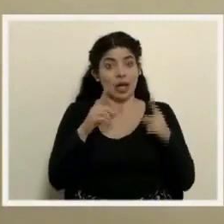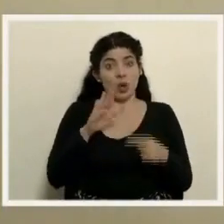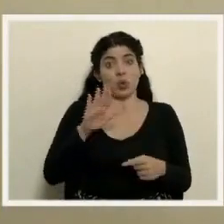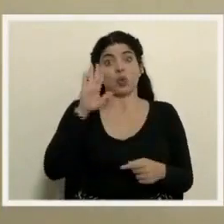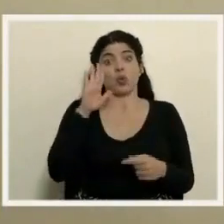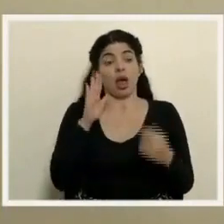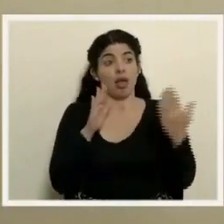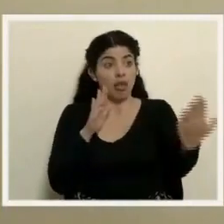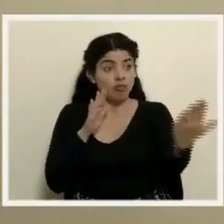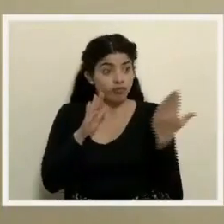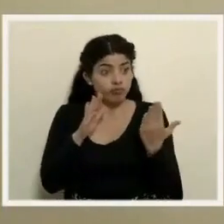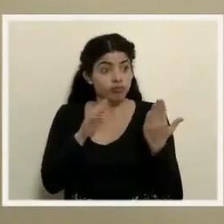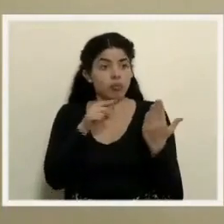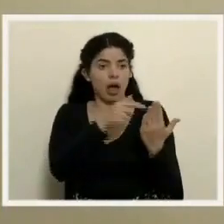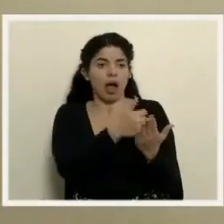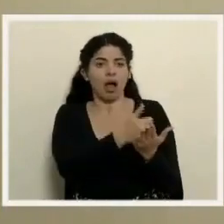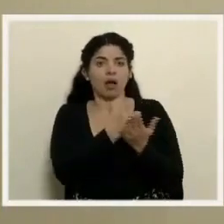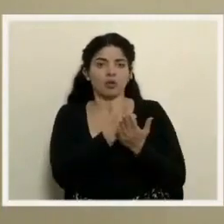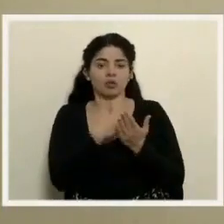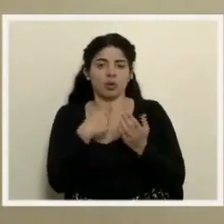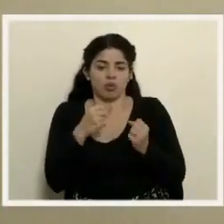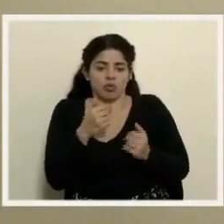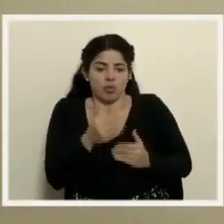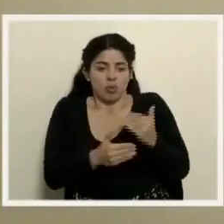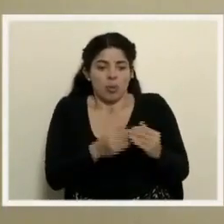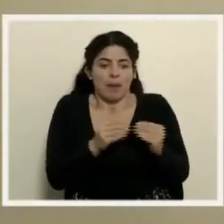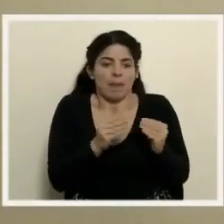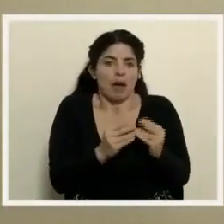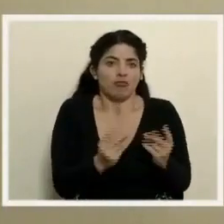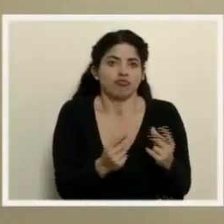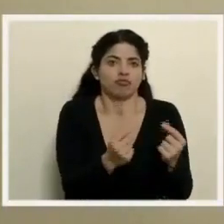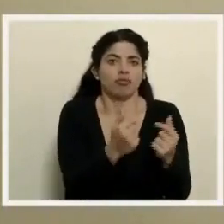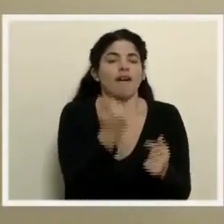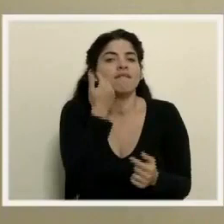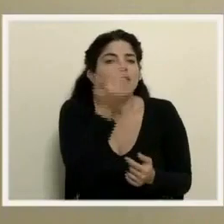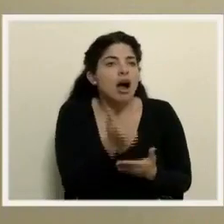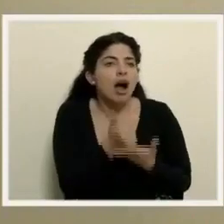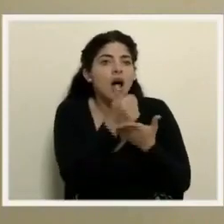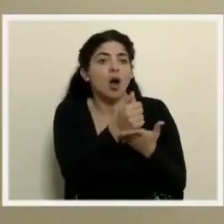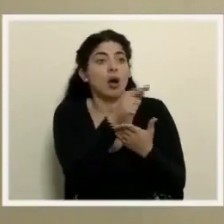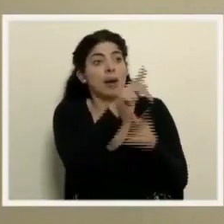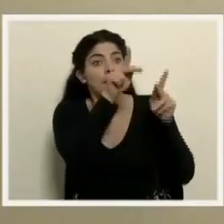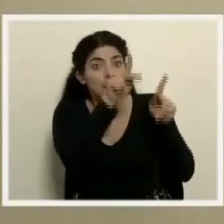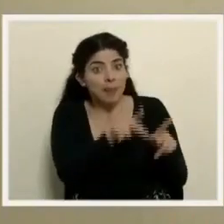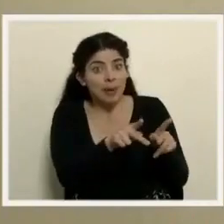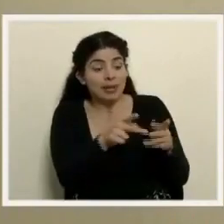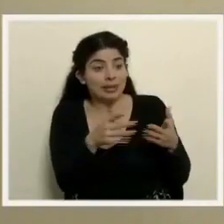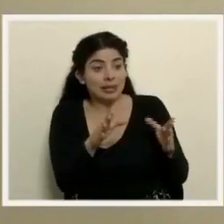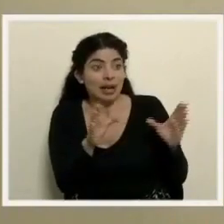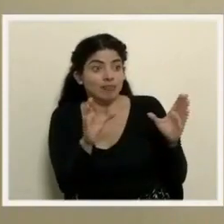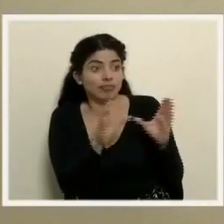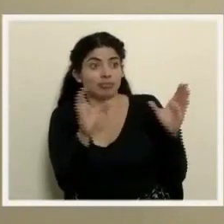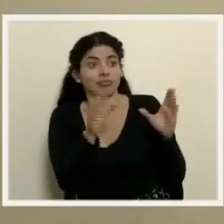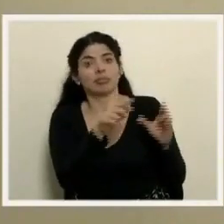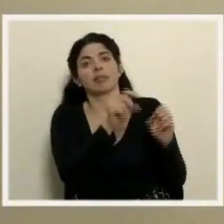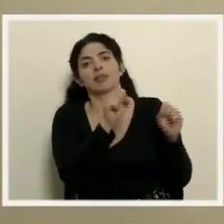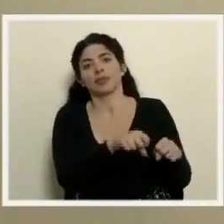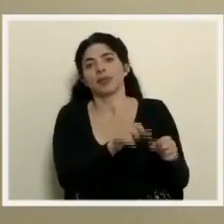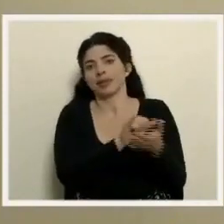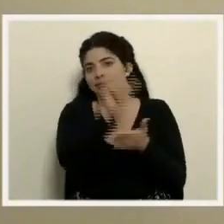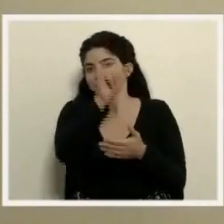estamos avanzando en la ruta que consideramos es más práctica y que facilita que esas personas puedan tener esa certificación.